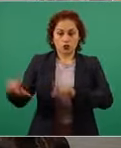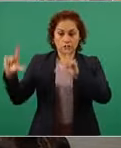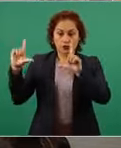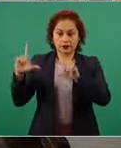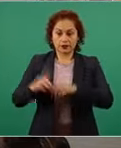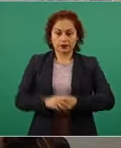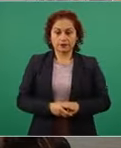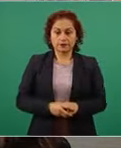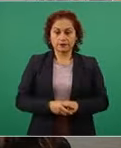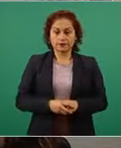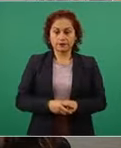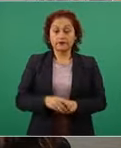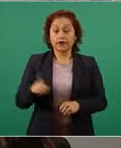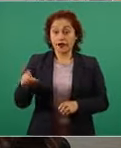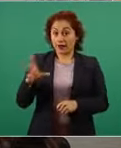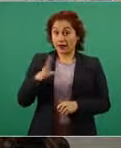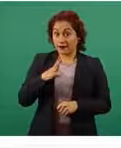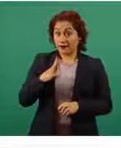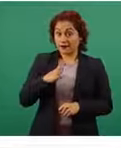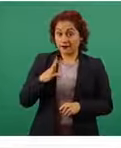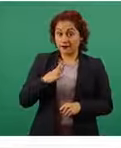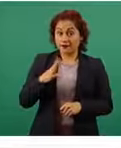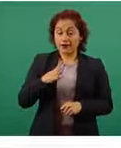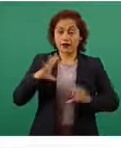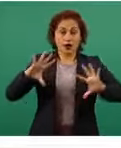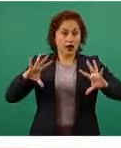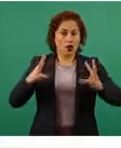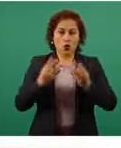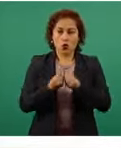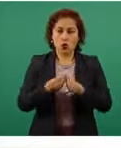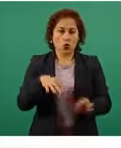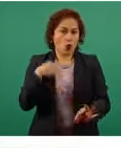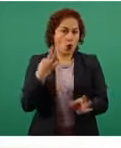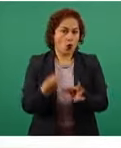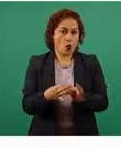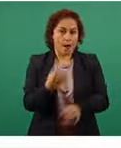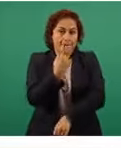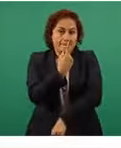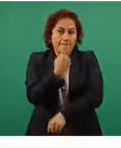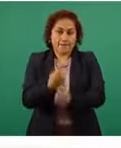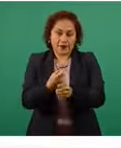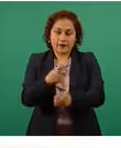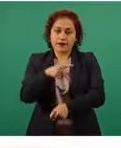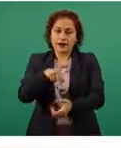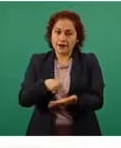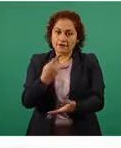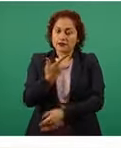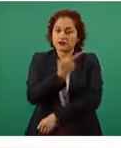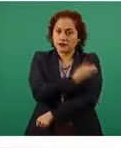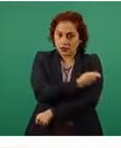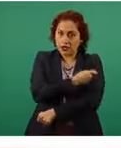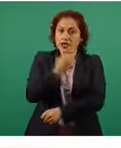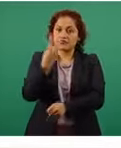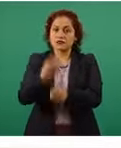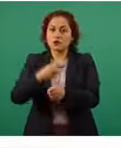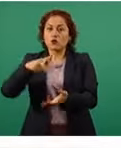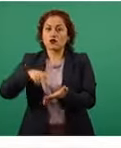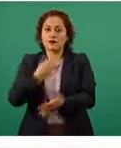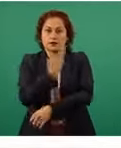vemos los esquemas hasta ahora completos. En la primera dosis y segunda dosis del ya señalado grupo